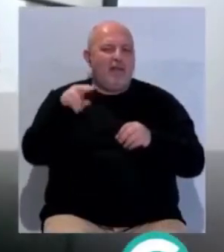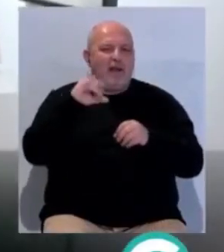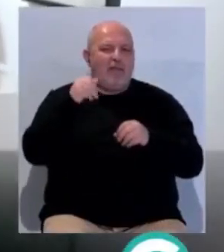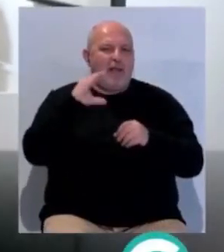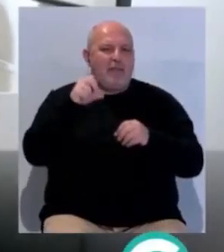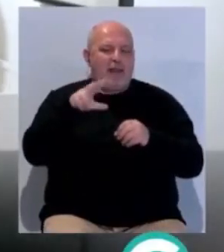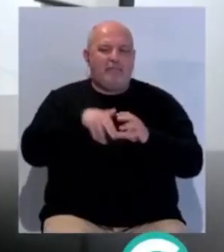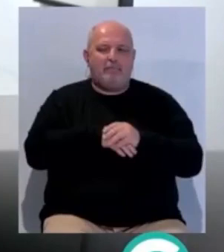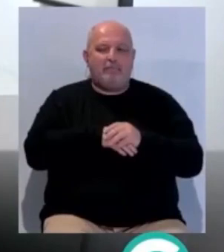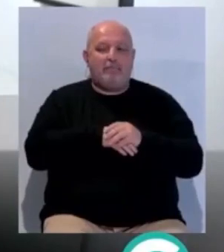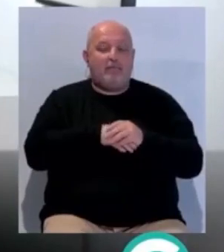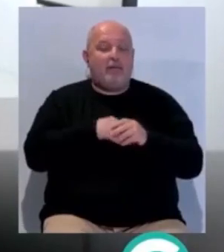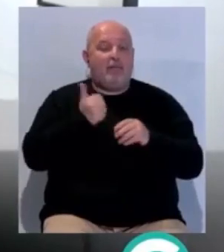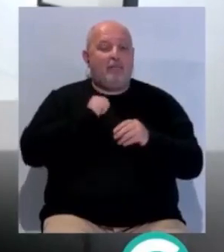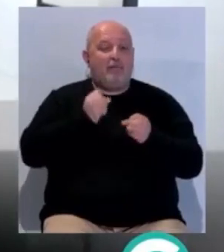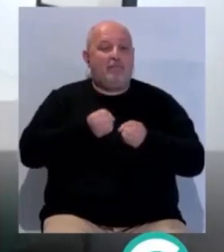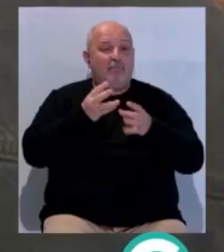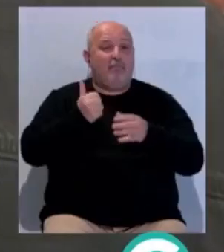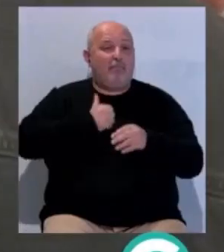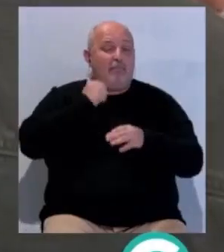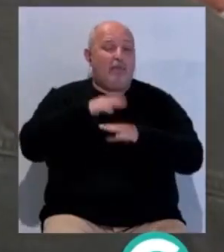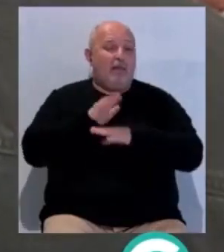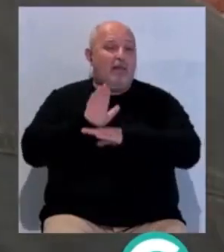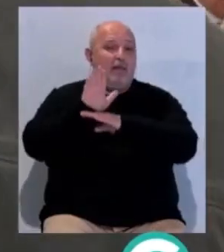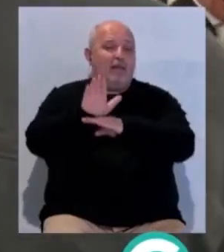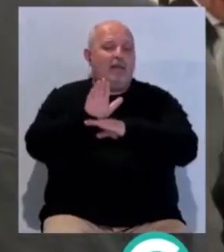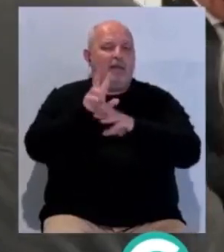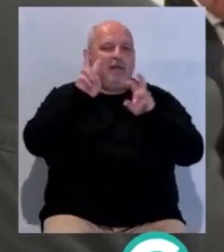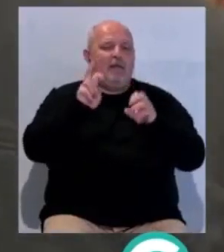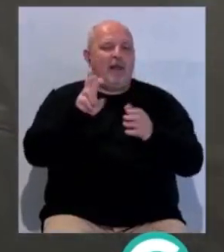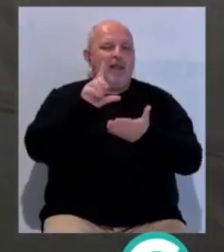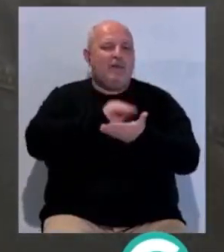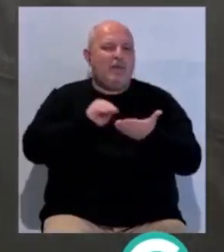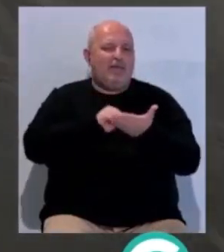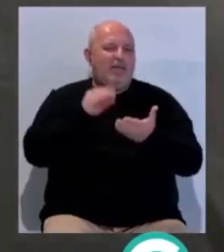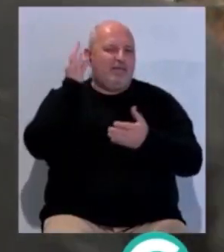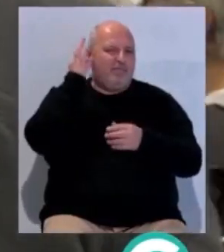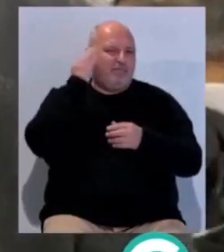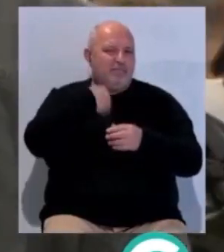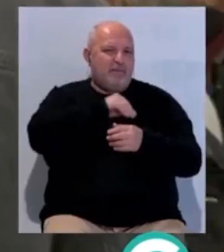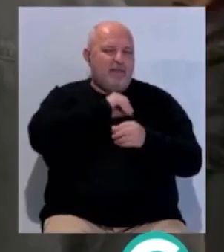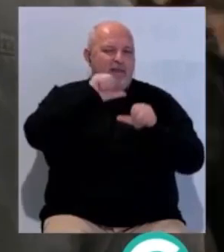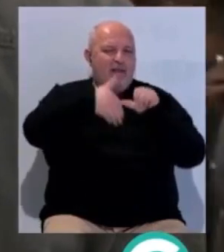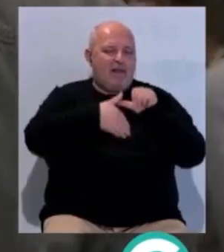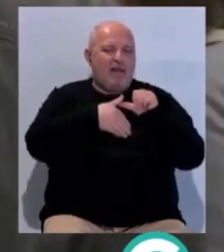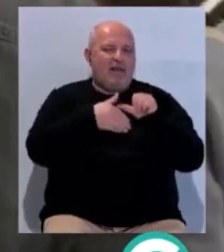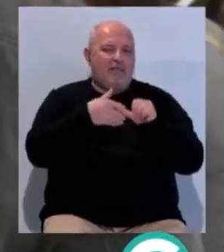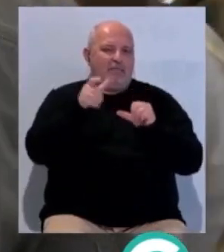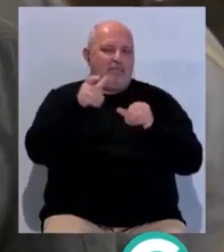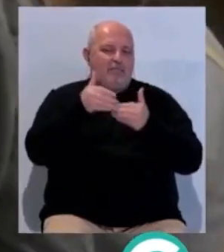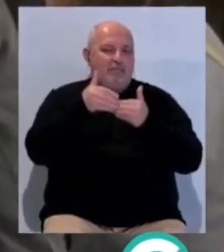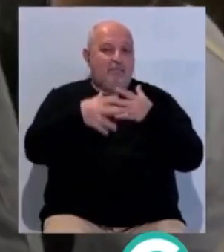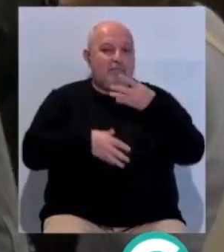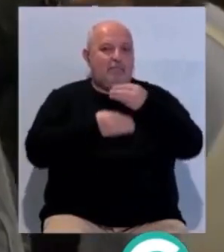Claudia Capel. Esta última ha aprovechado la ocasión para presentar el ciclo de literatura de escritoras de España y América Ancestras, que